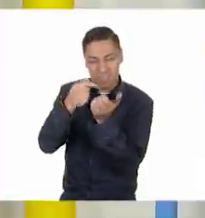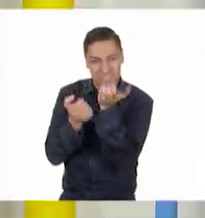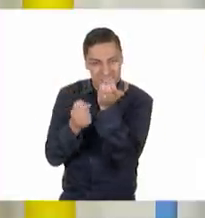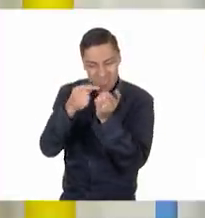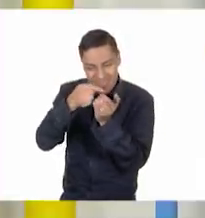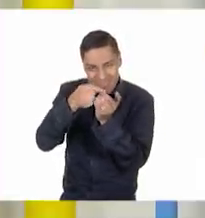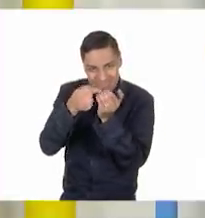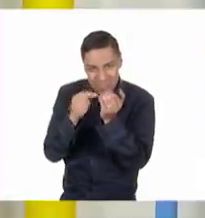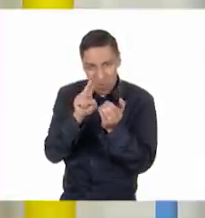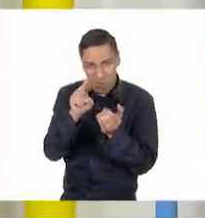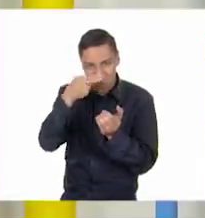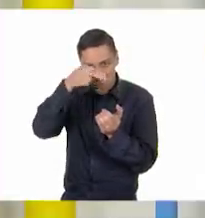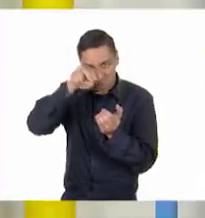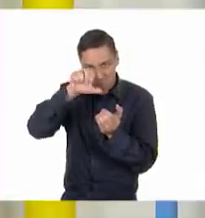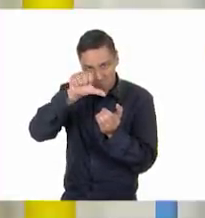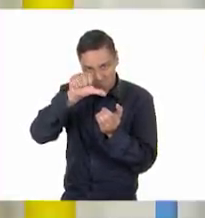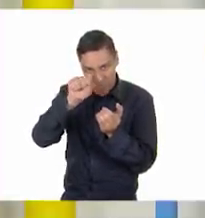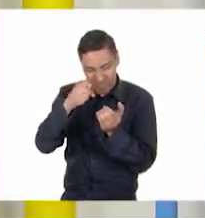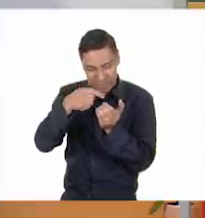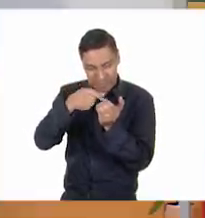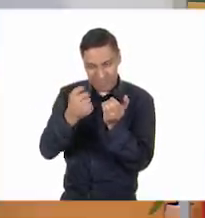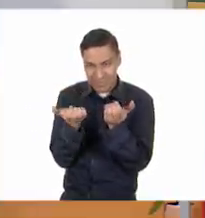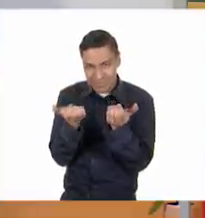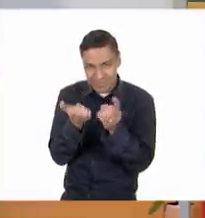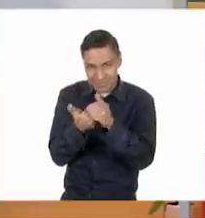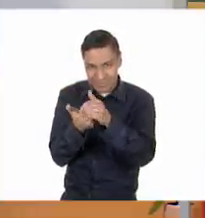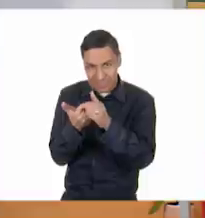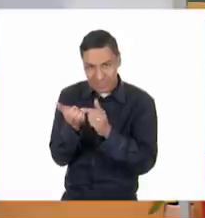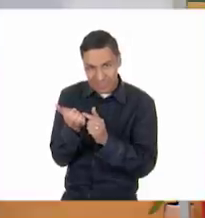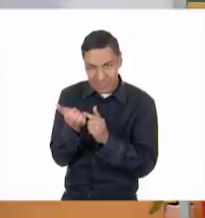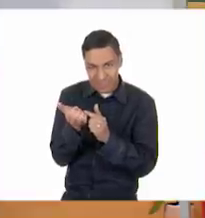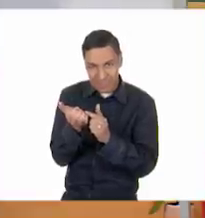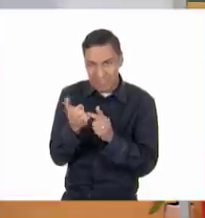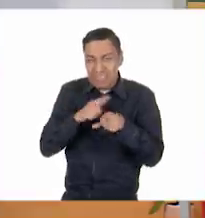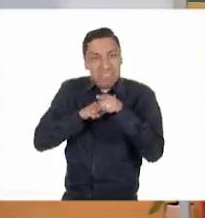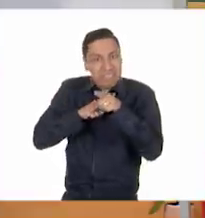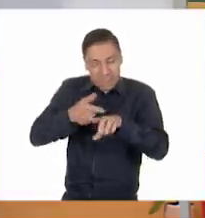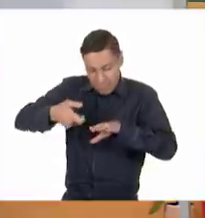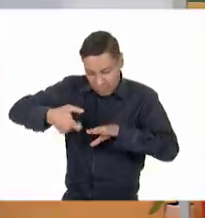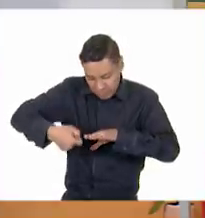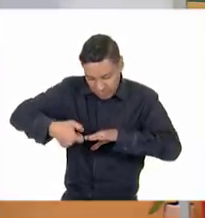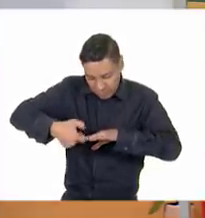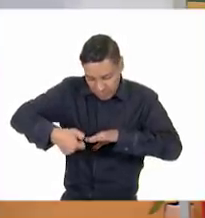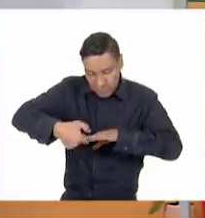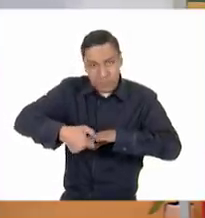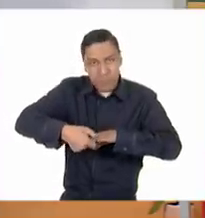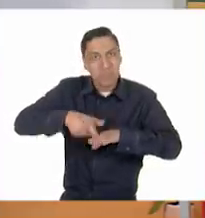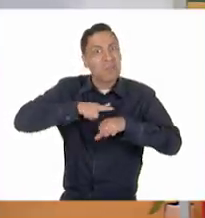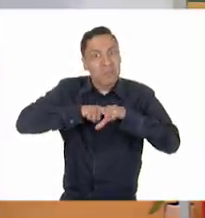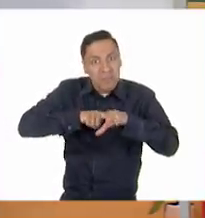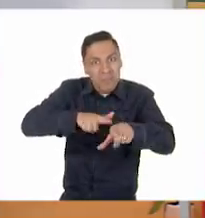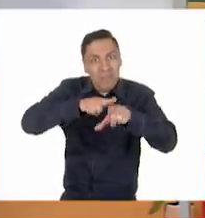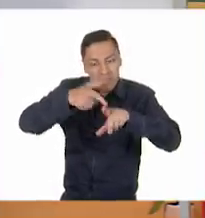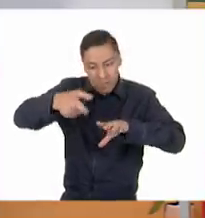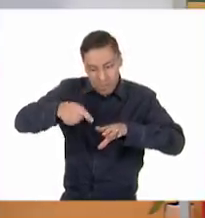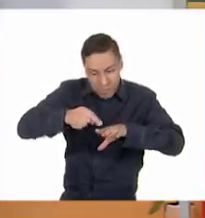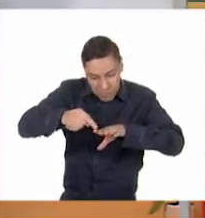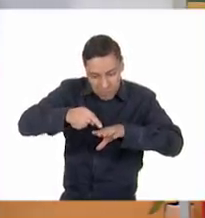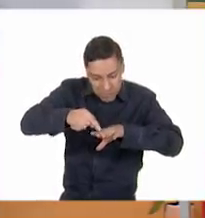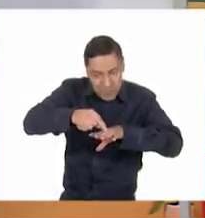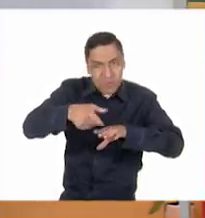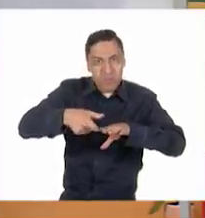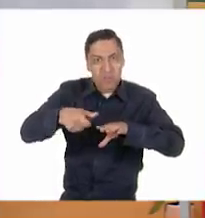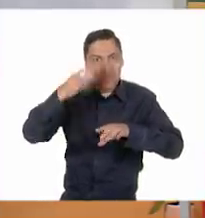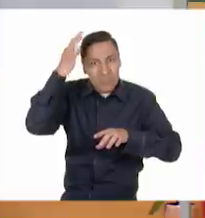tampoco dejan de crecer. Eso es cierto. Entonces quiere decir que los niños y niñas están en crecimiento para